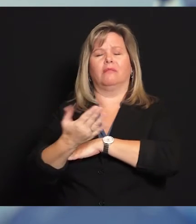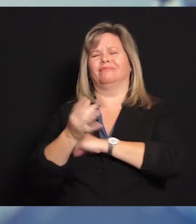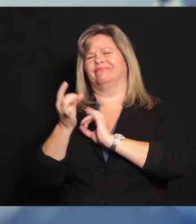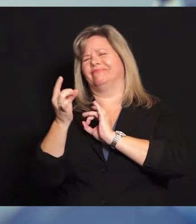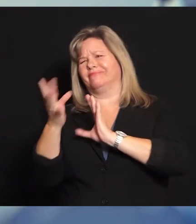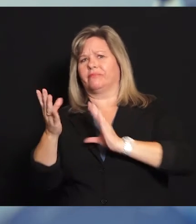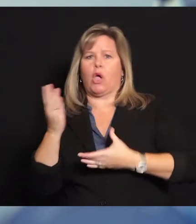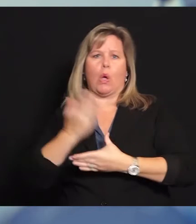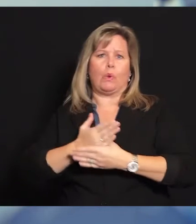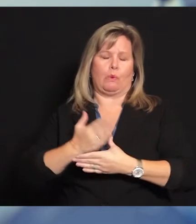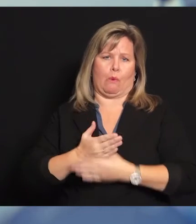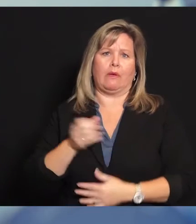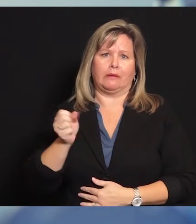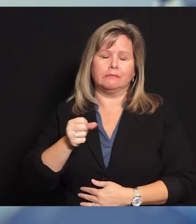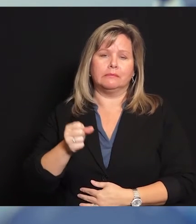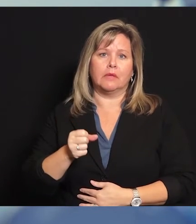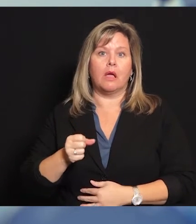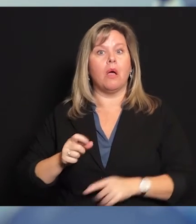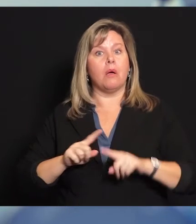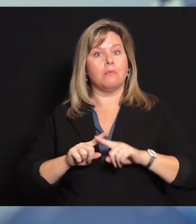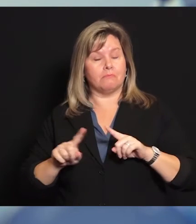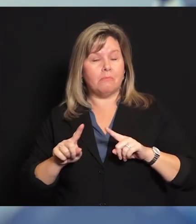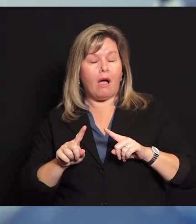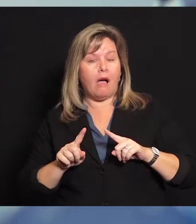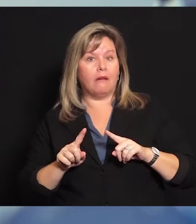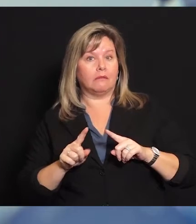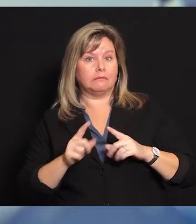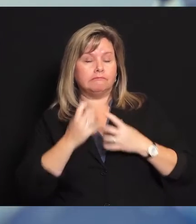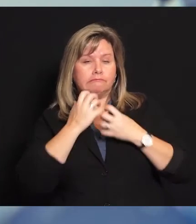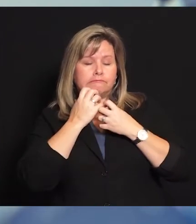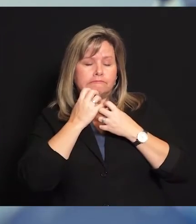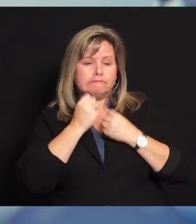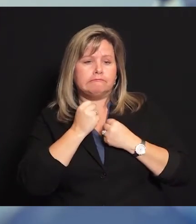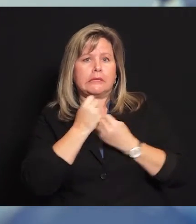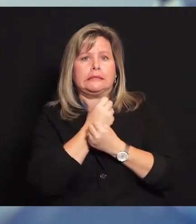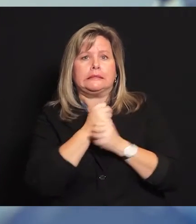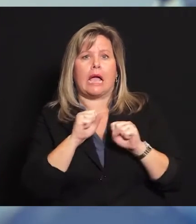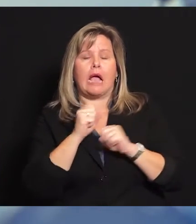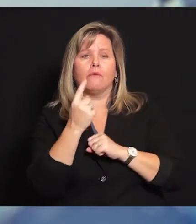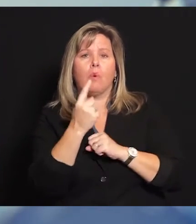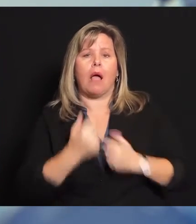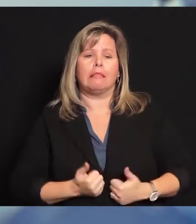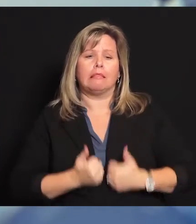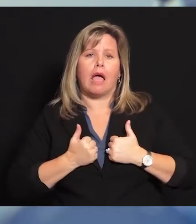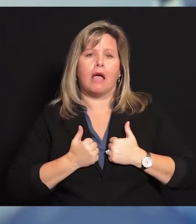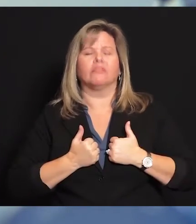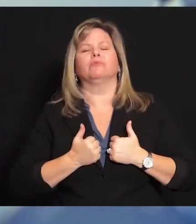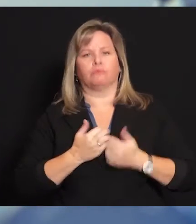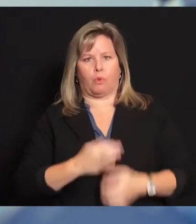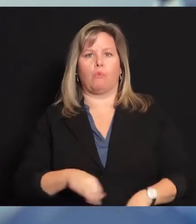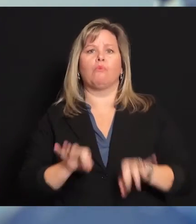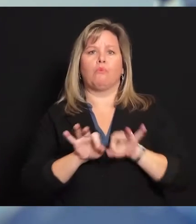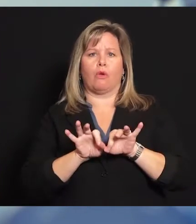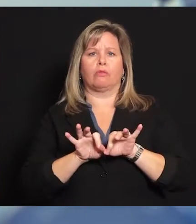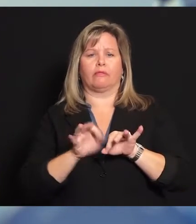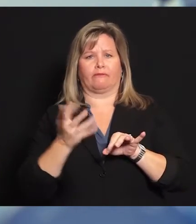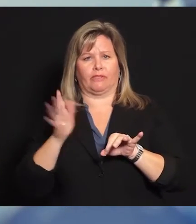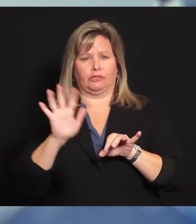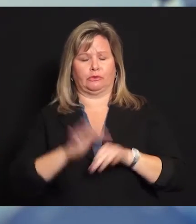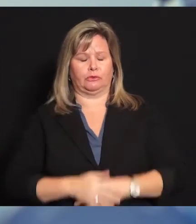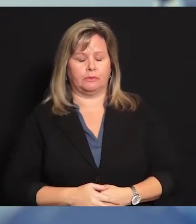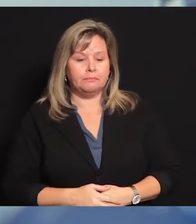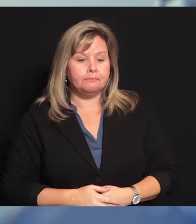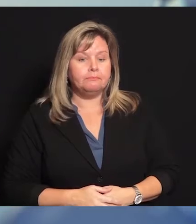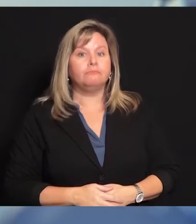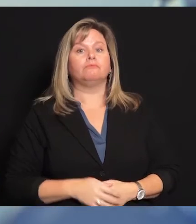una vida, vale la pena. Trágicamente, esta semana también nos enteramos de la muerte de la víctima más joven de COVID aquí en el Condado de Kent.